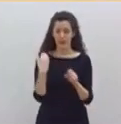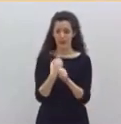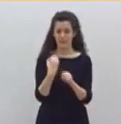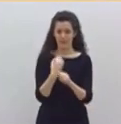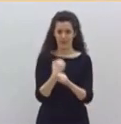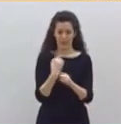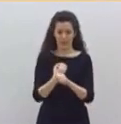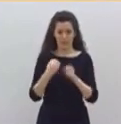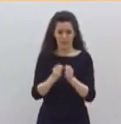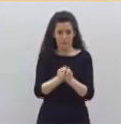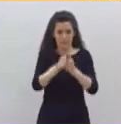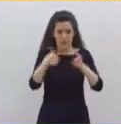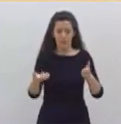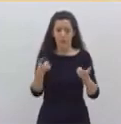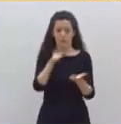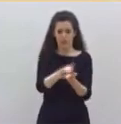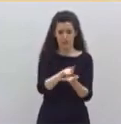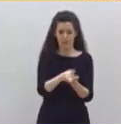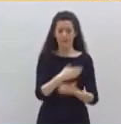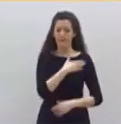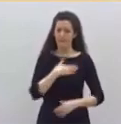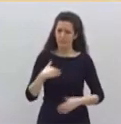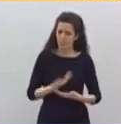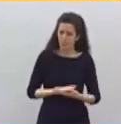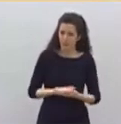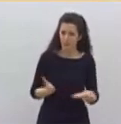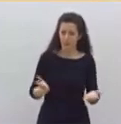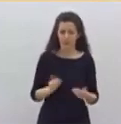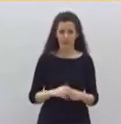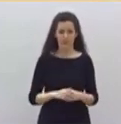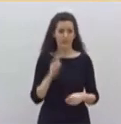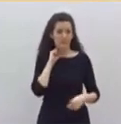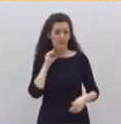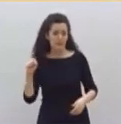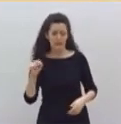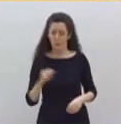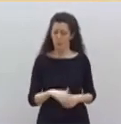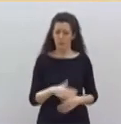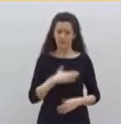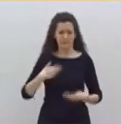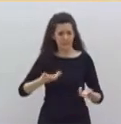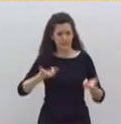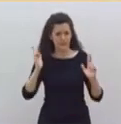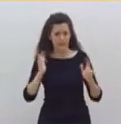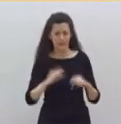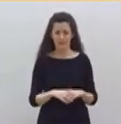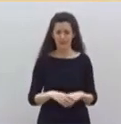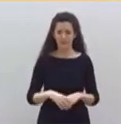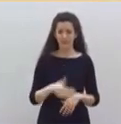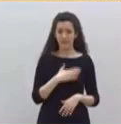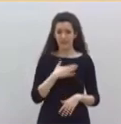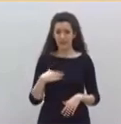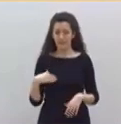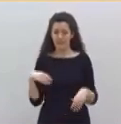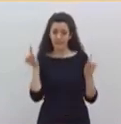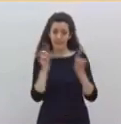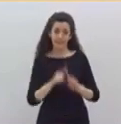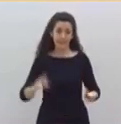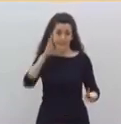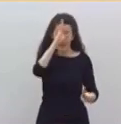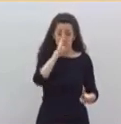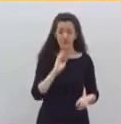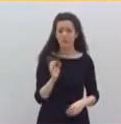sino confianza, no queremos dependencia, sino libertad, no queremos un escudo para escondernos detrás, queremos un camino seguro